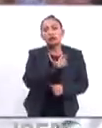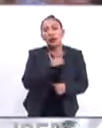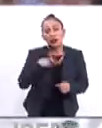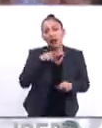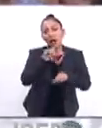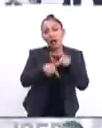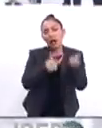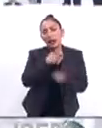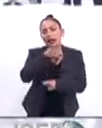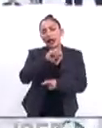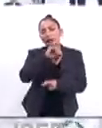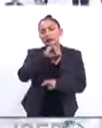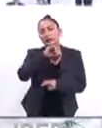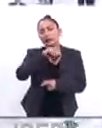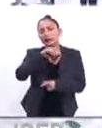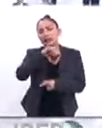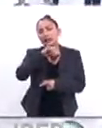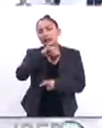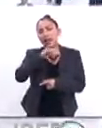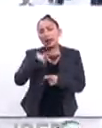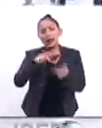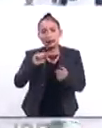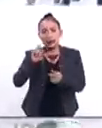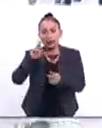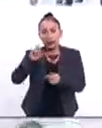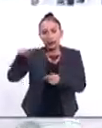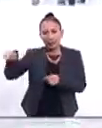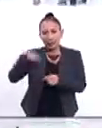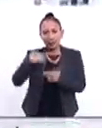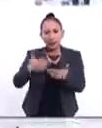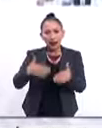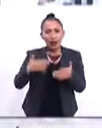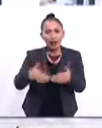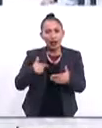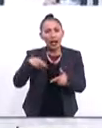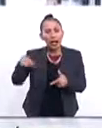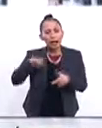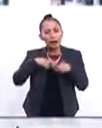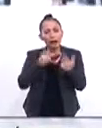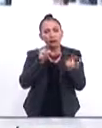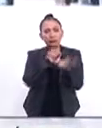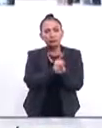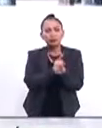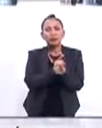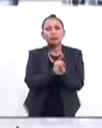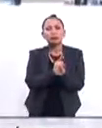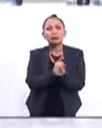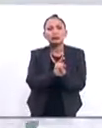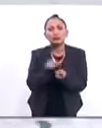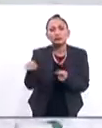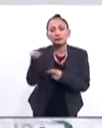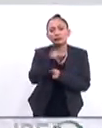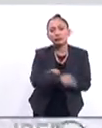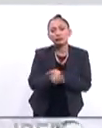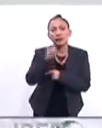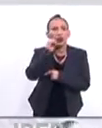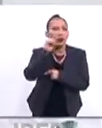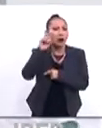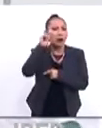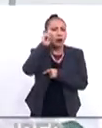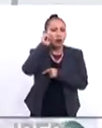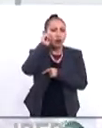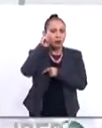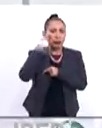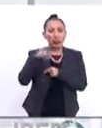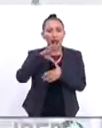acudir a la Cancillería Panameña en el Ministerio de Relaciones Exteriores donde hará ese encuentro con los obispos